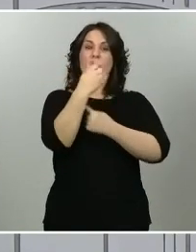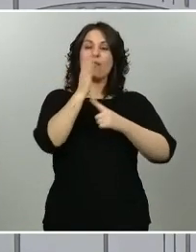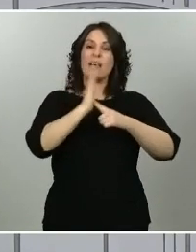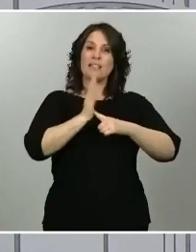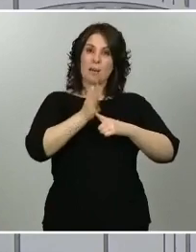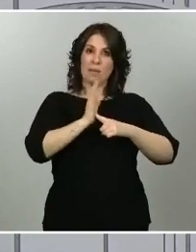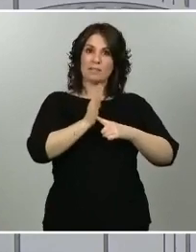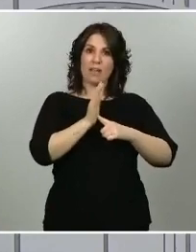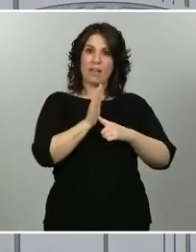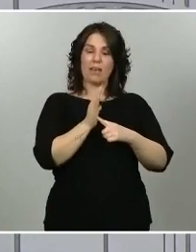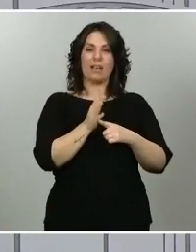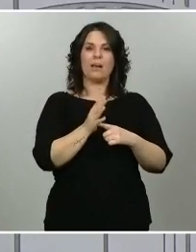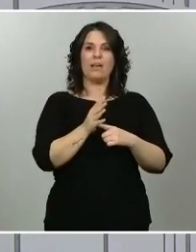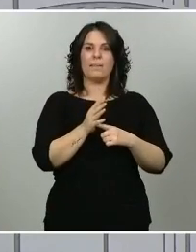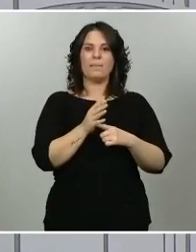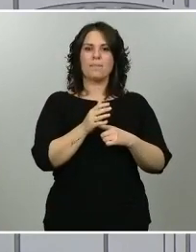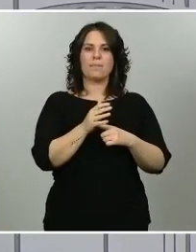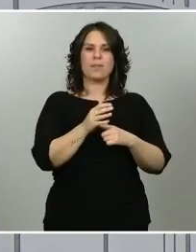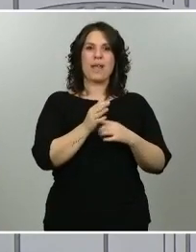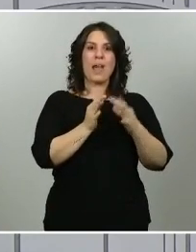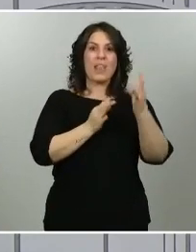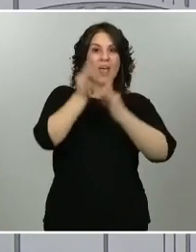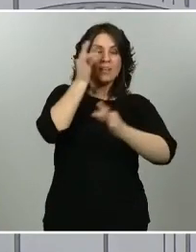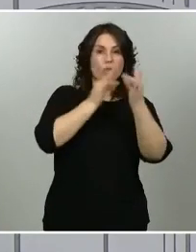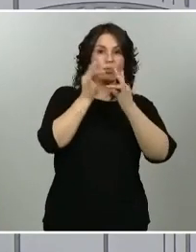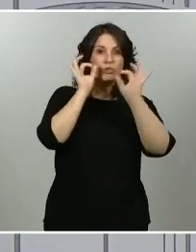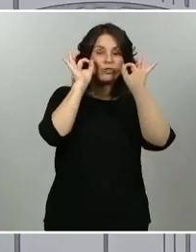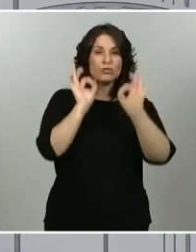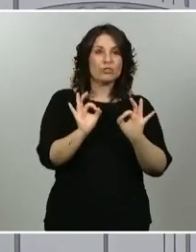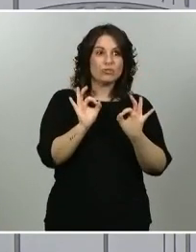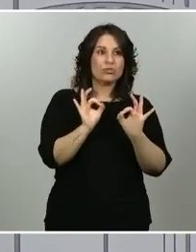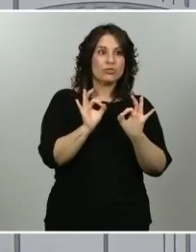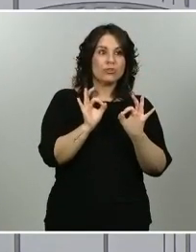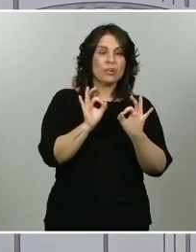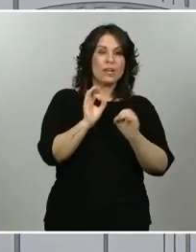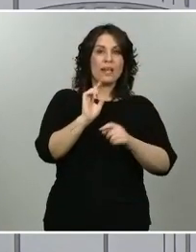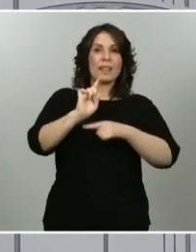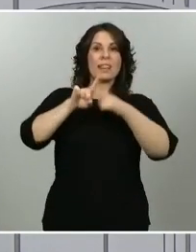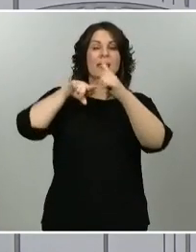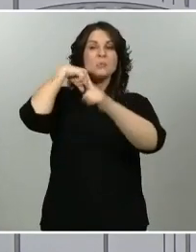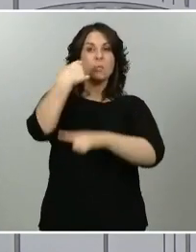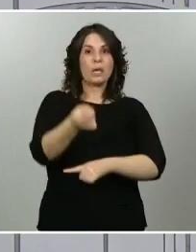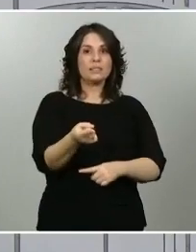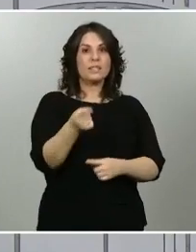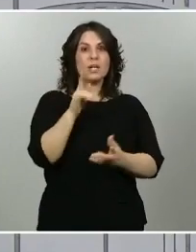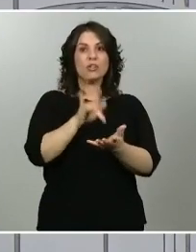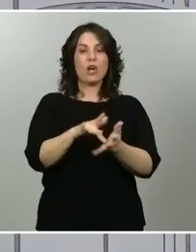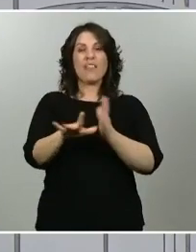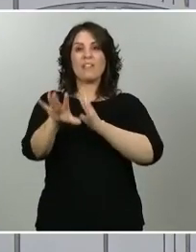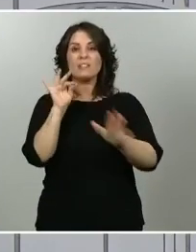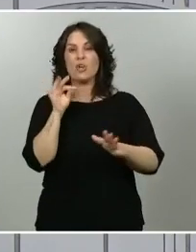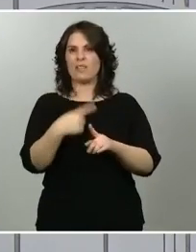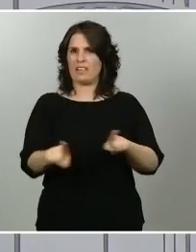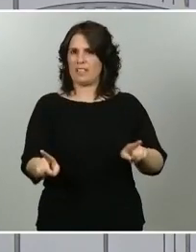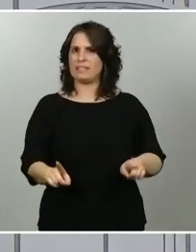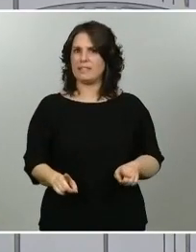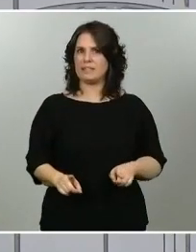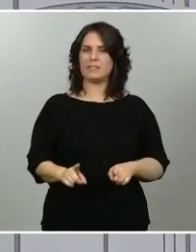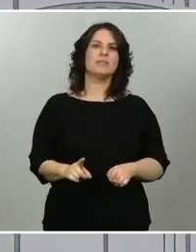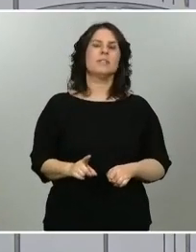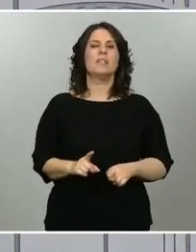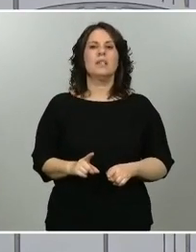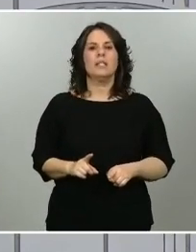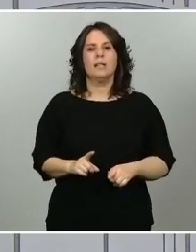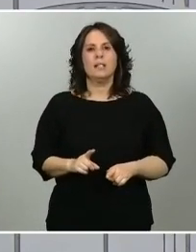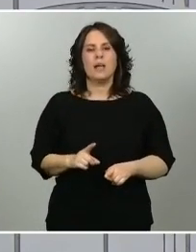no era exactamente la que luego quedó reflejada en la decisión. Tenemos una provincia en